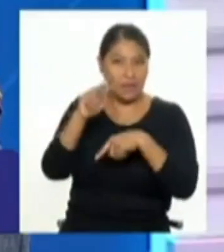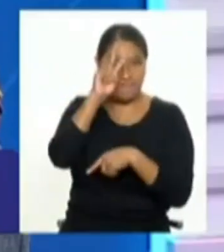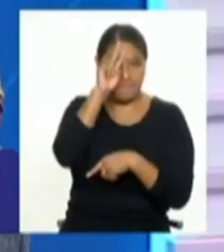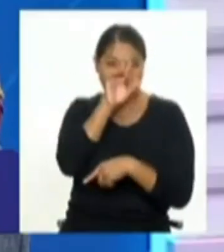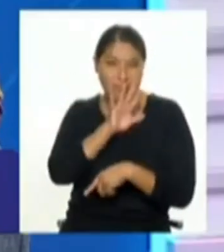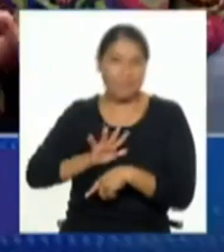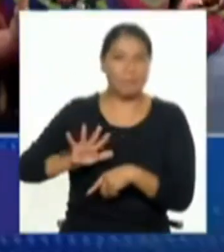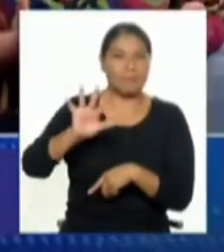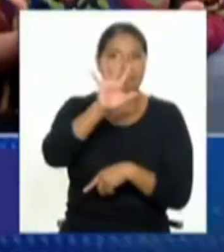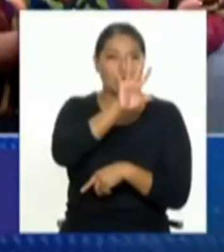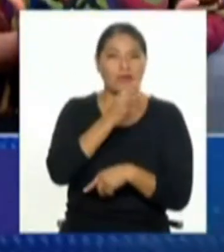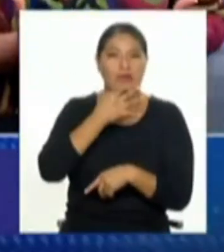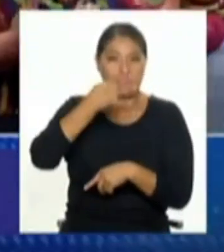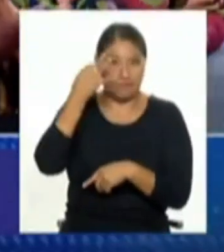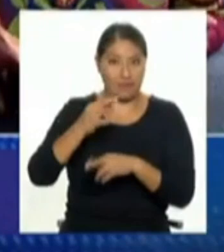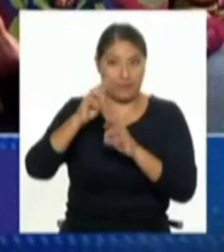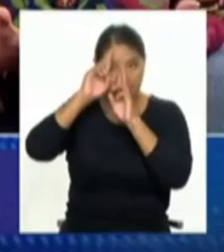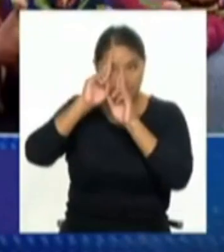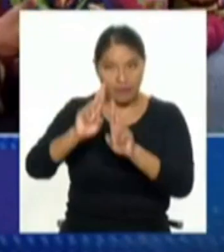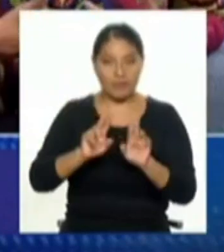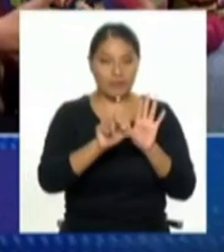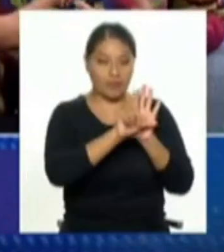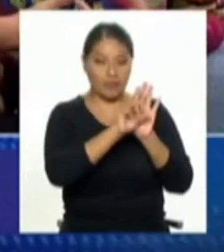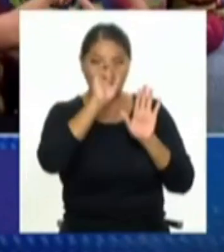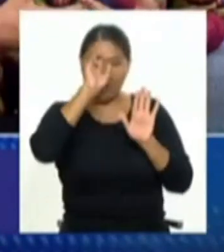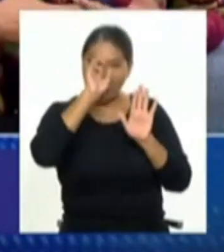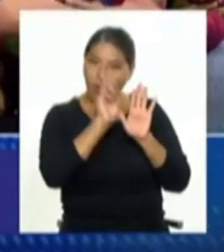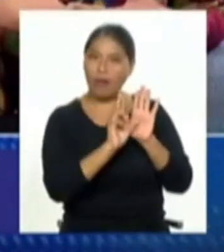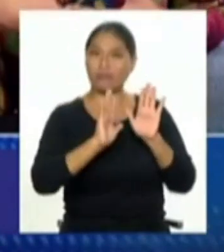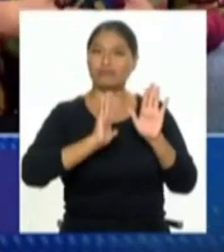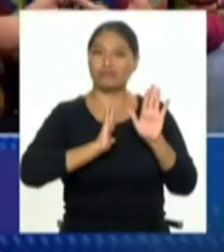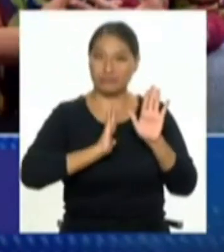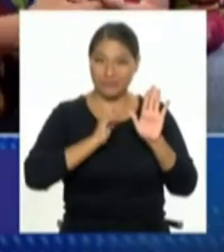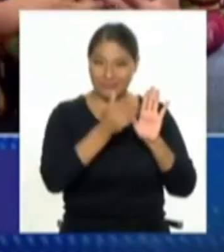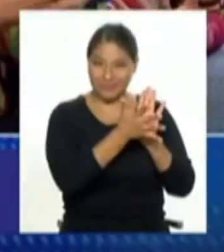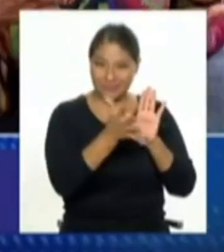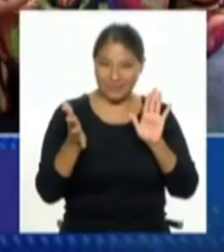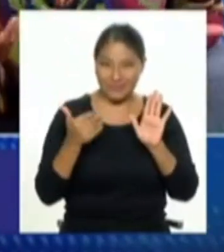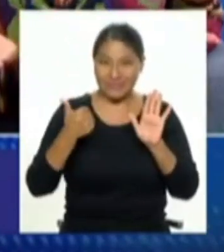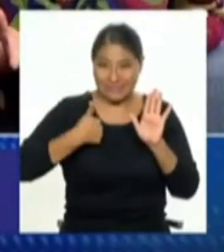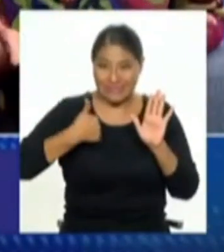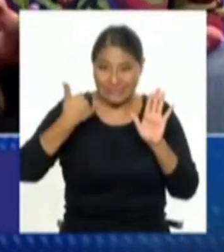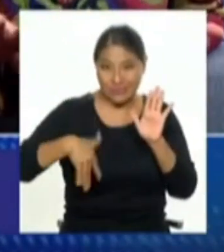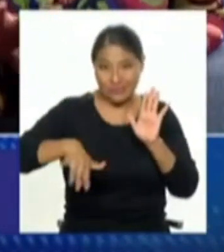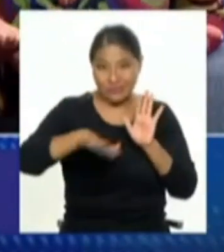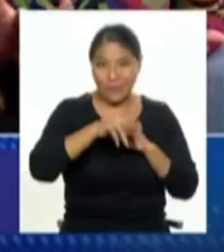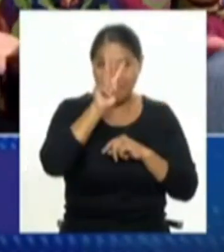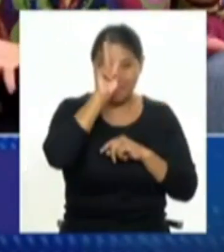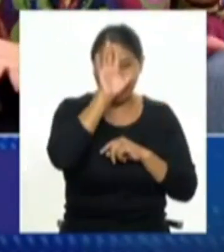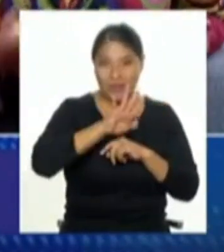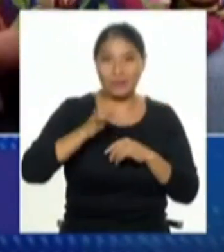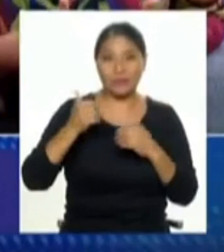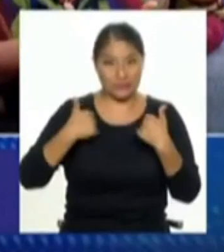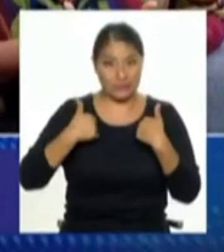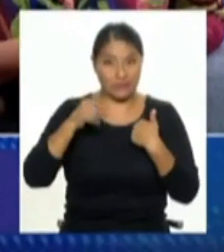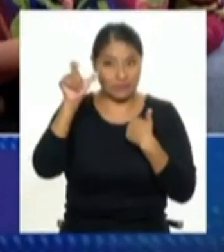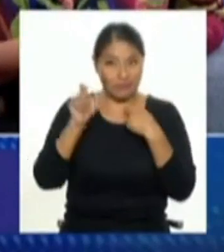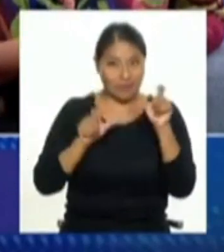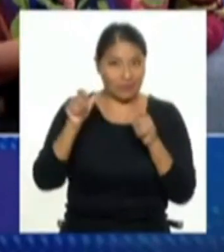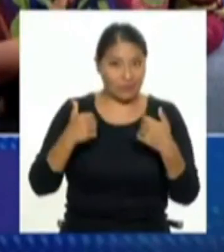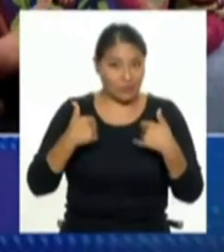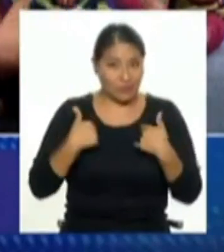donde en verdad en general no existe un respeto por las leyes, o sea, tenemos cierta maleabilidad para cumplir las normas,